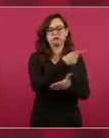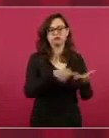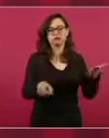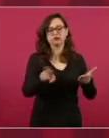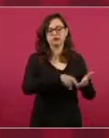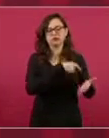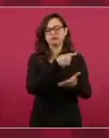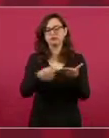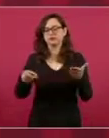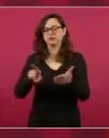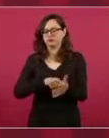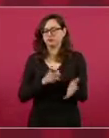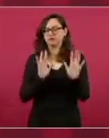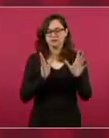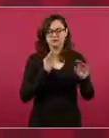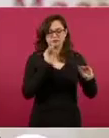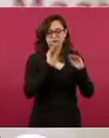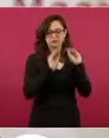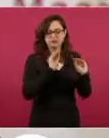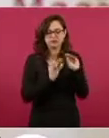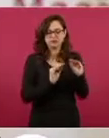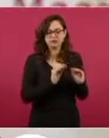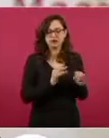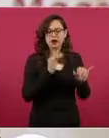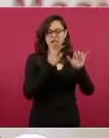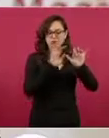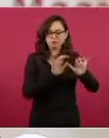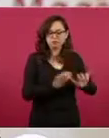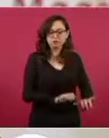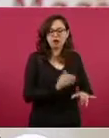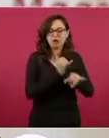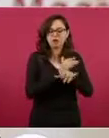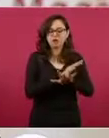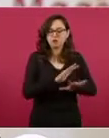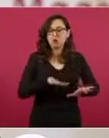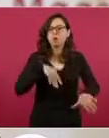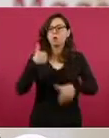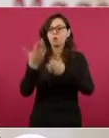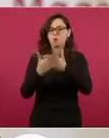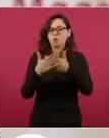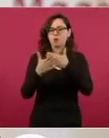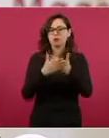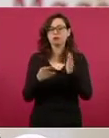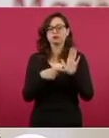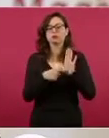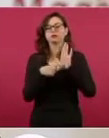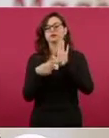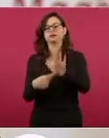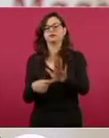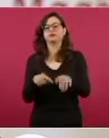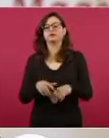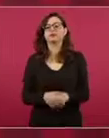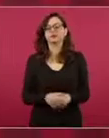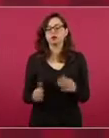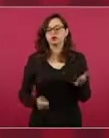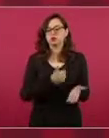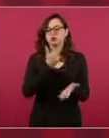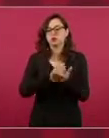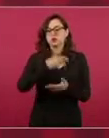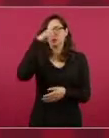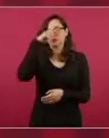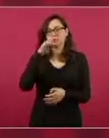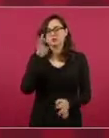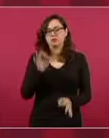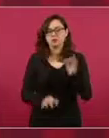está construyendo. Ya la Fiscalía de la Ciudad de México, la Procuraduría Fiscal